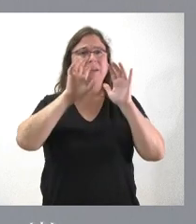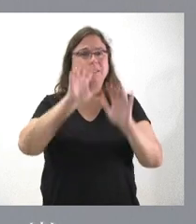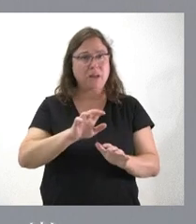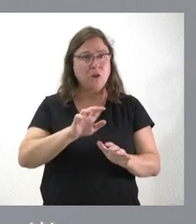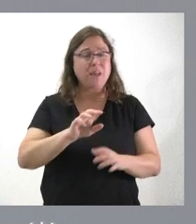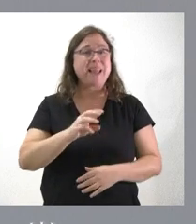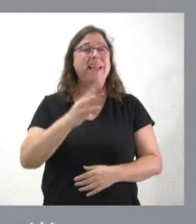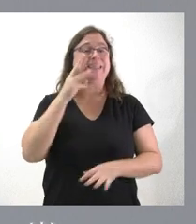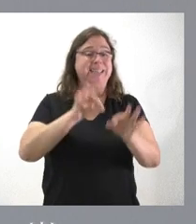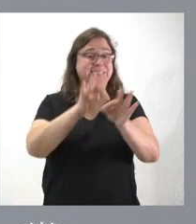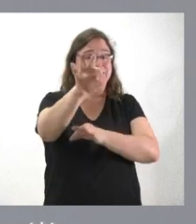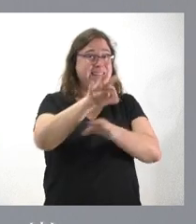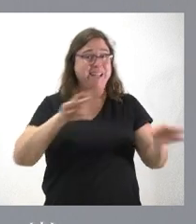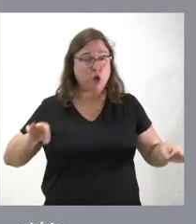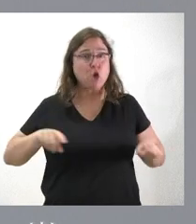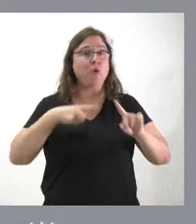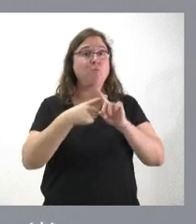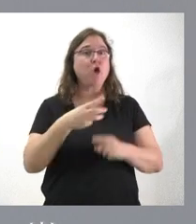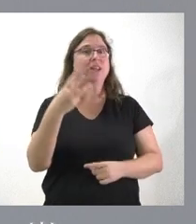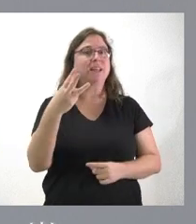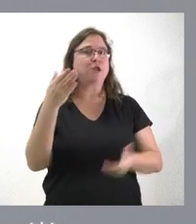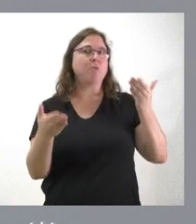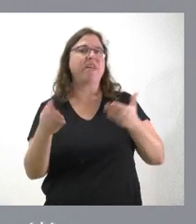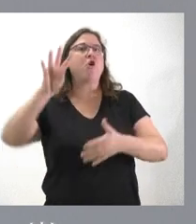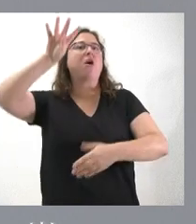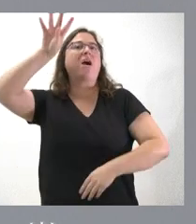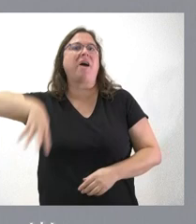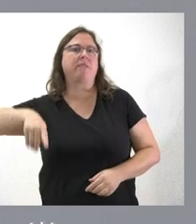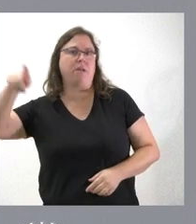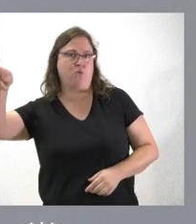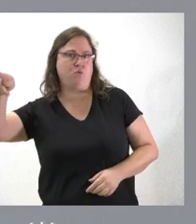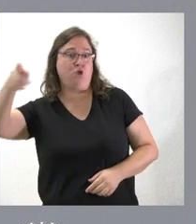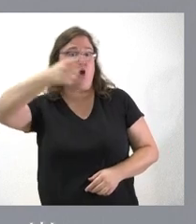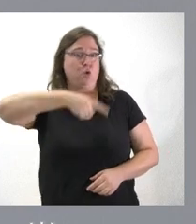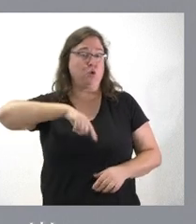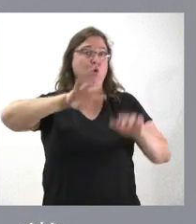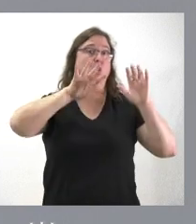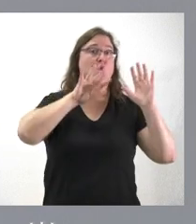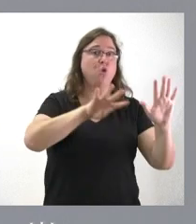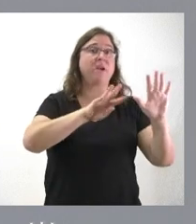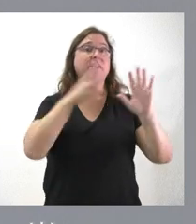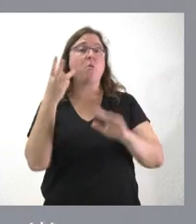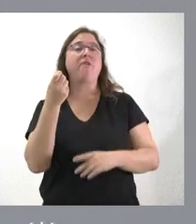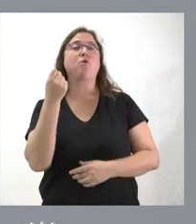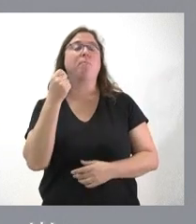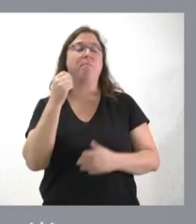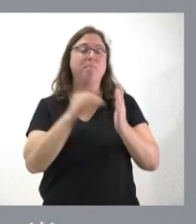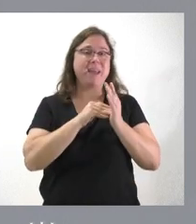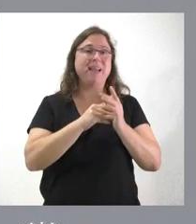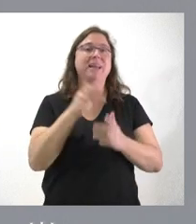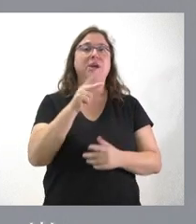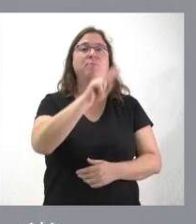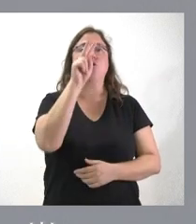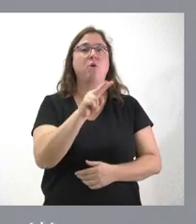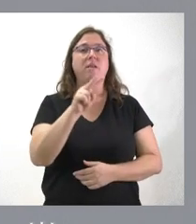más superficie que Cataluña, que nosotros tenemos más de 94.000 kilómetros cuadrados y Cataluña tiene